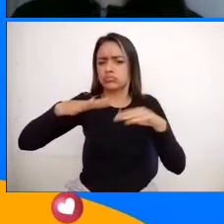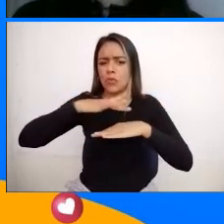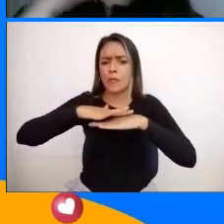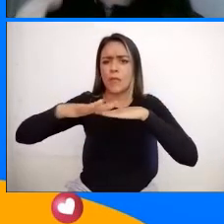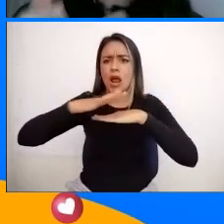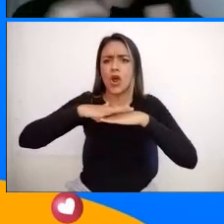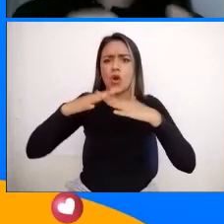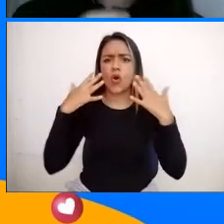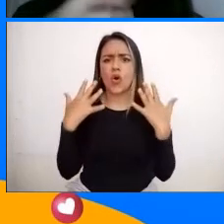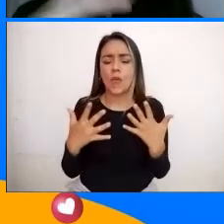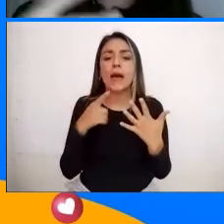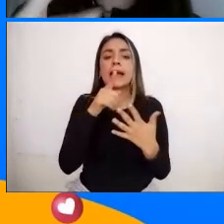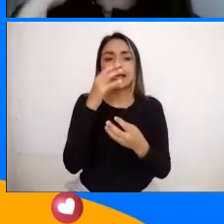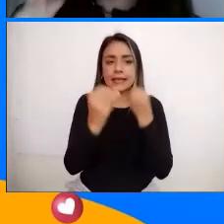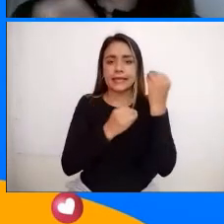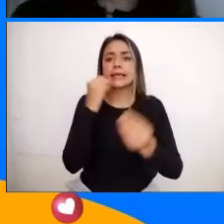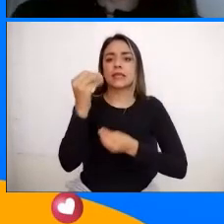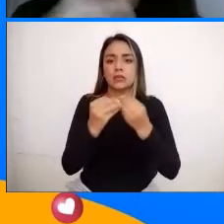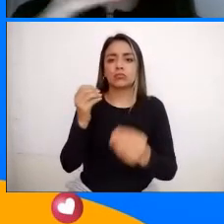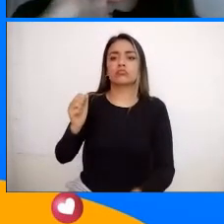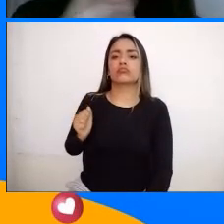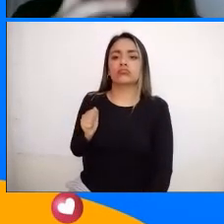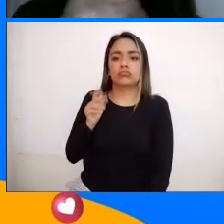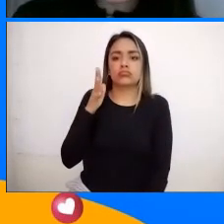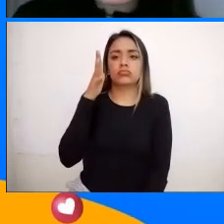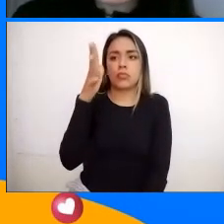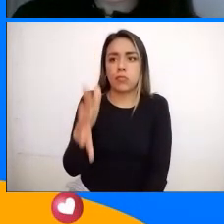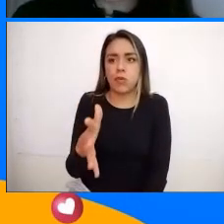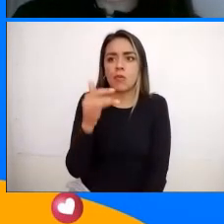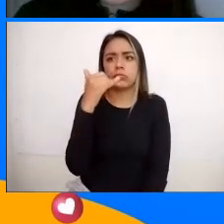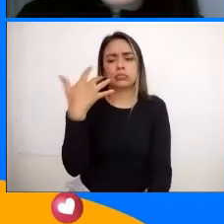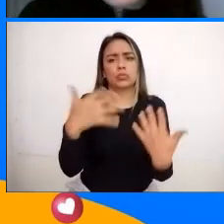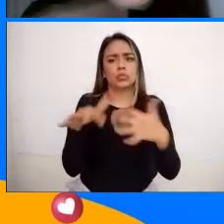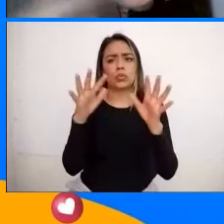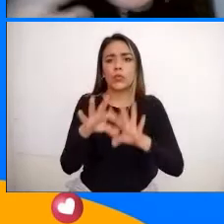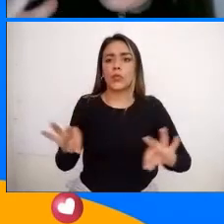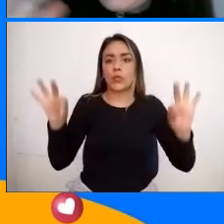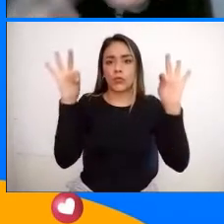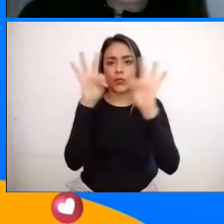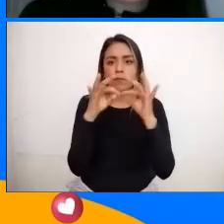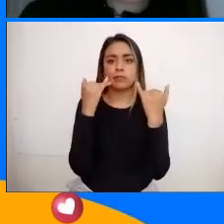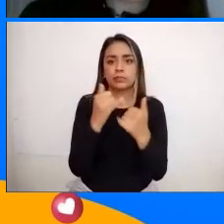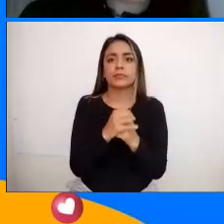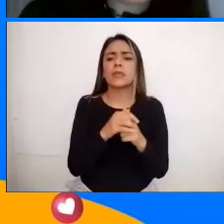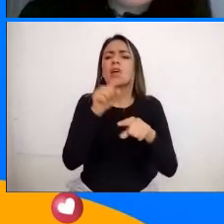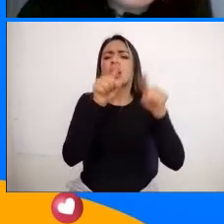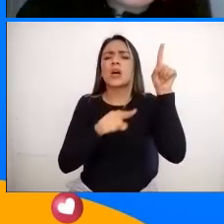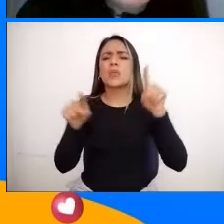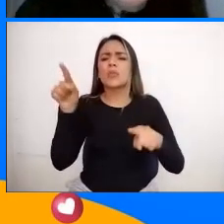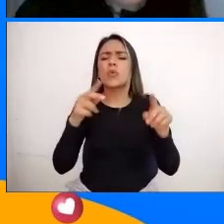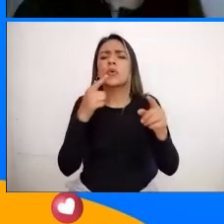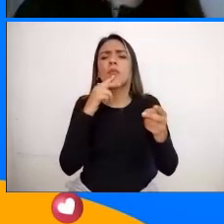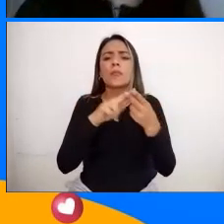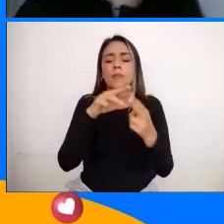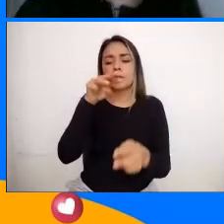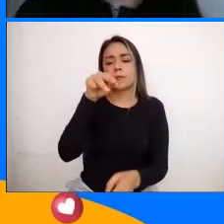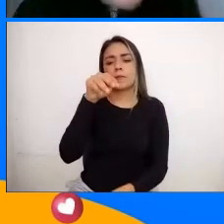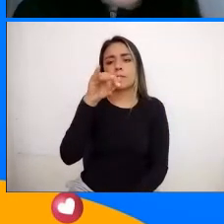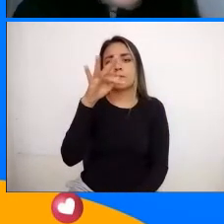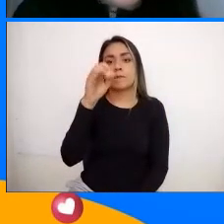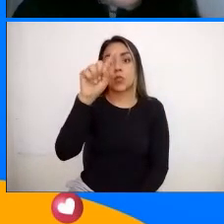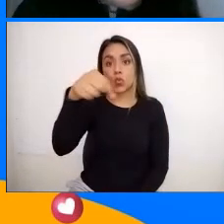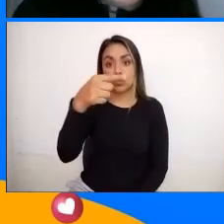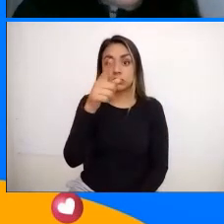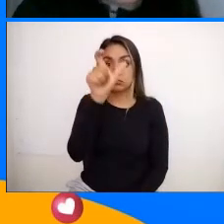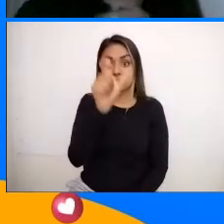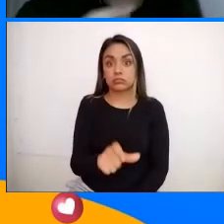Y él hizo también Unas descripciones Allí muy importantes ¿Sí? Hay muchos hitos Por ejemplo Está Mutis Mutis también Tiene